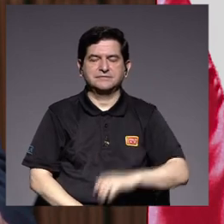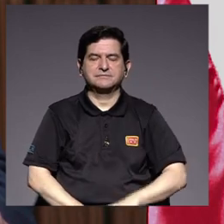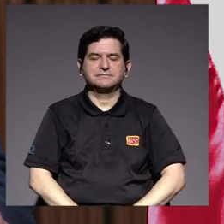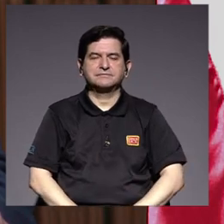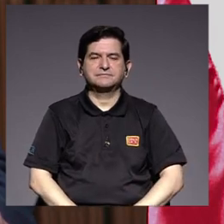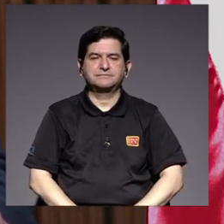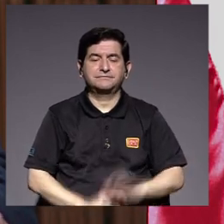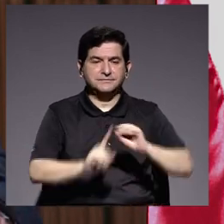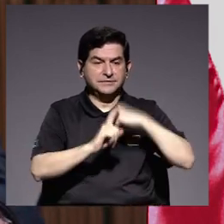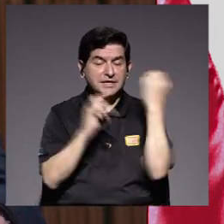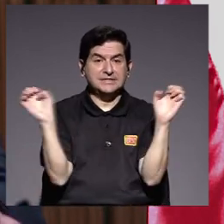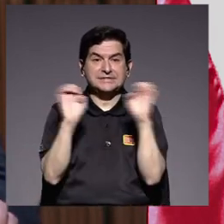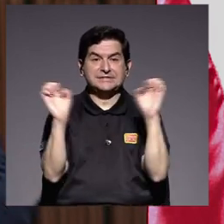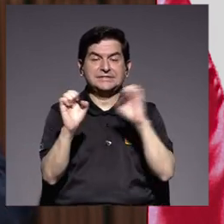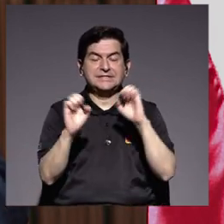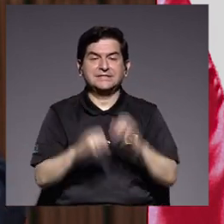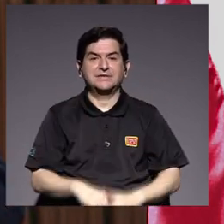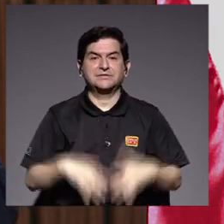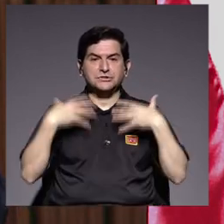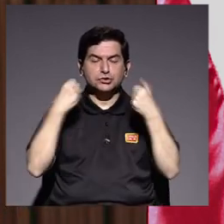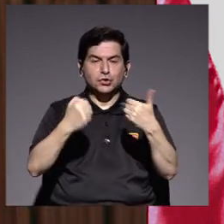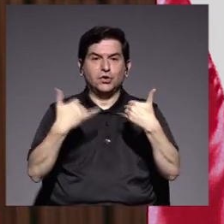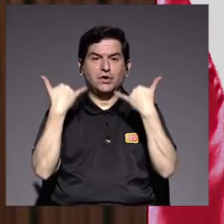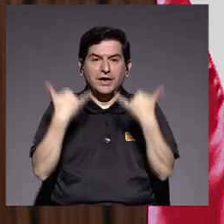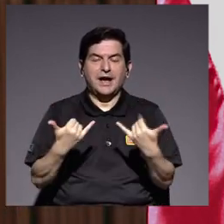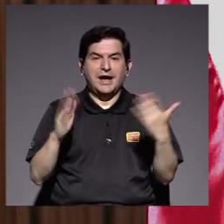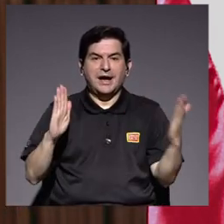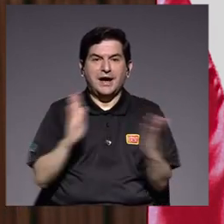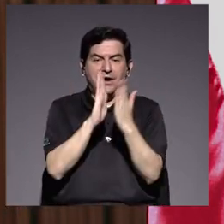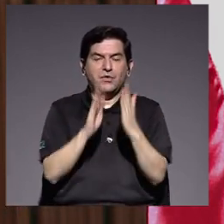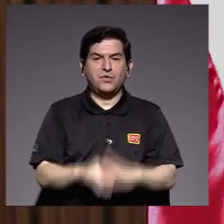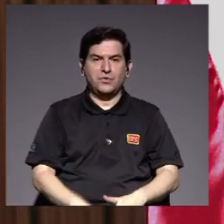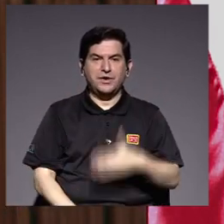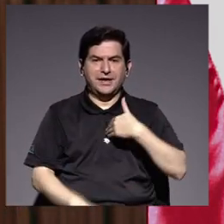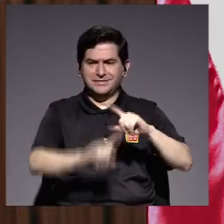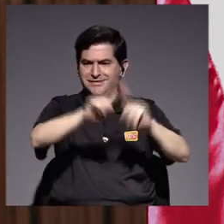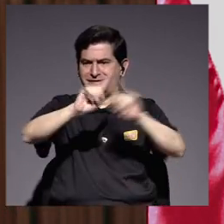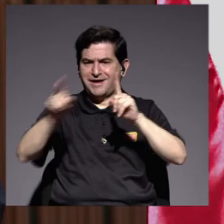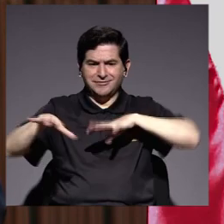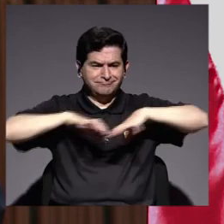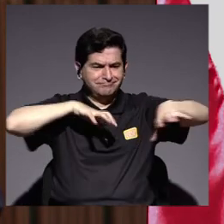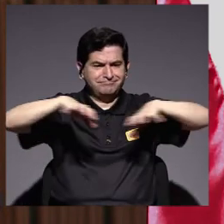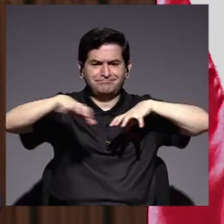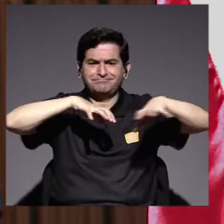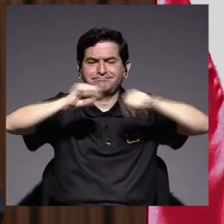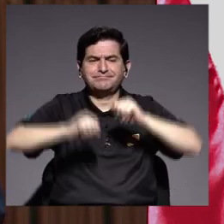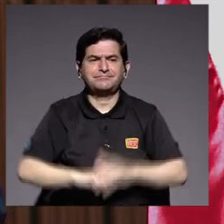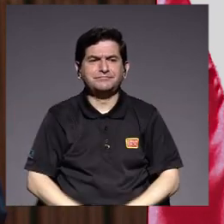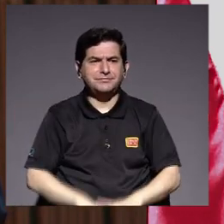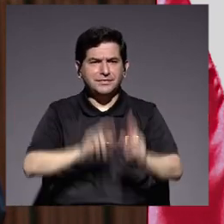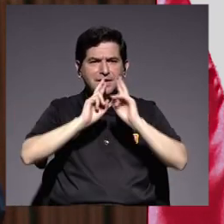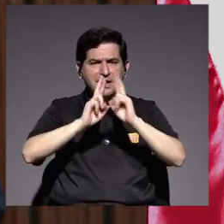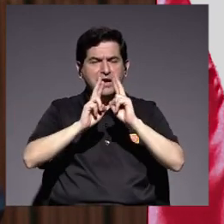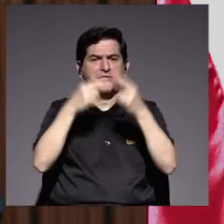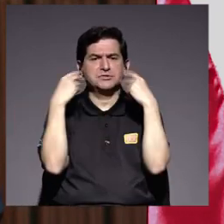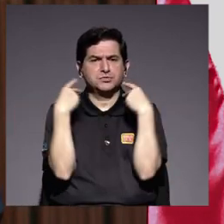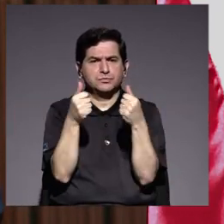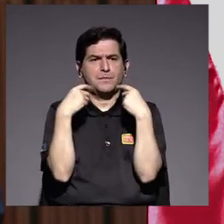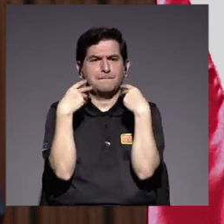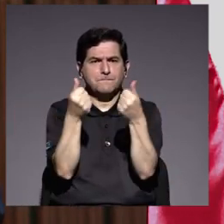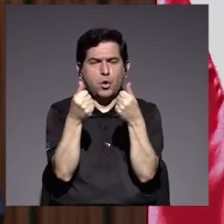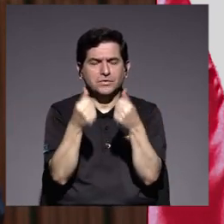La situación de emergencia sanitaria que enfrentamos nos ha llevado a tomar una serie de acciones que responden inmediato